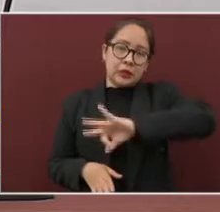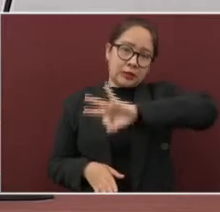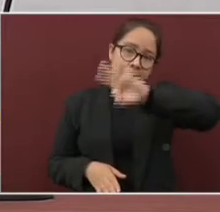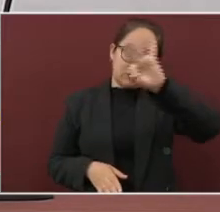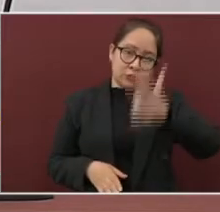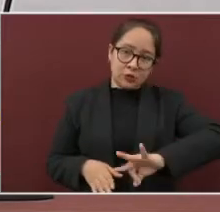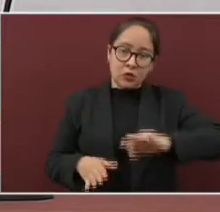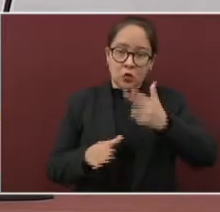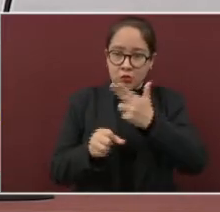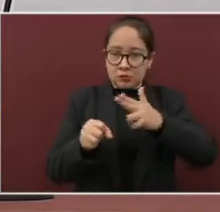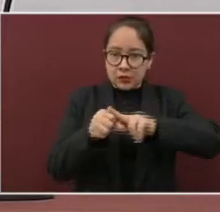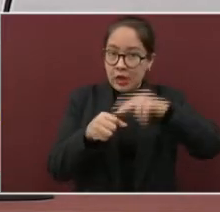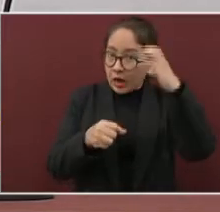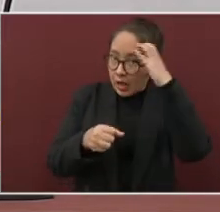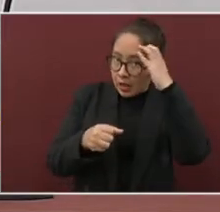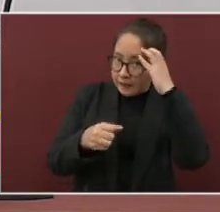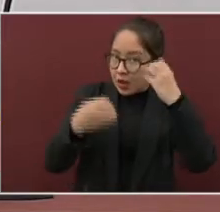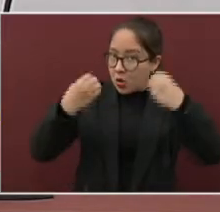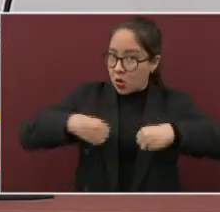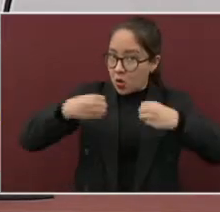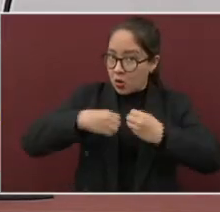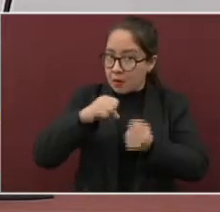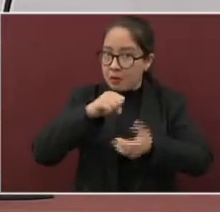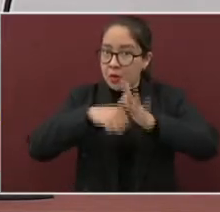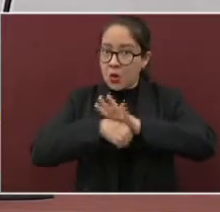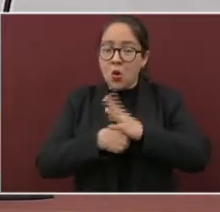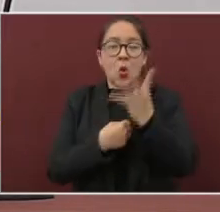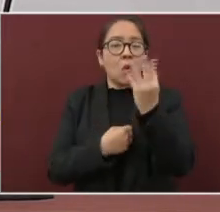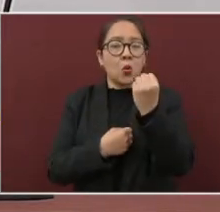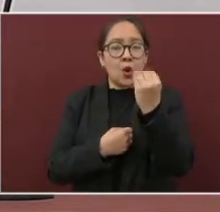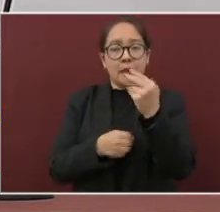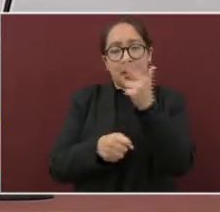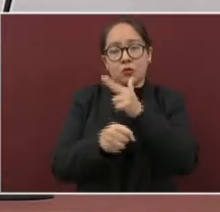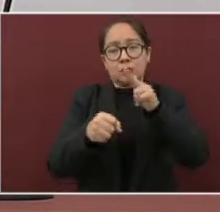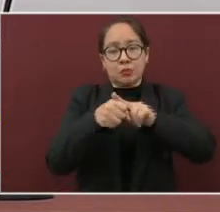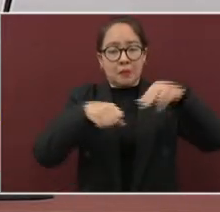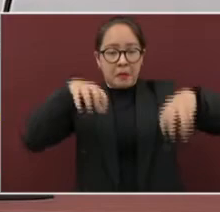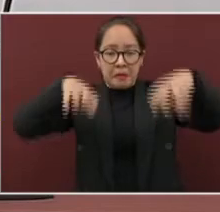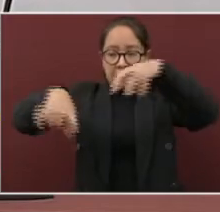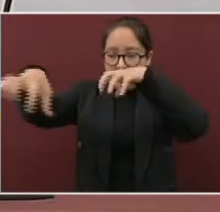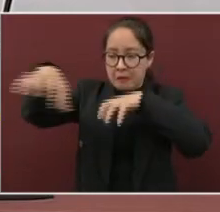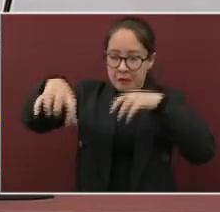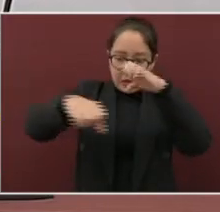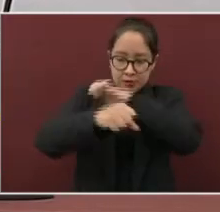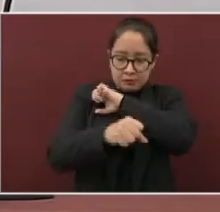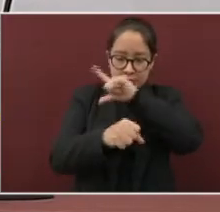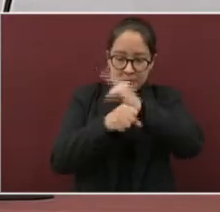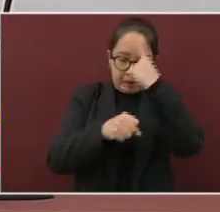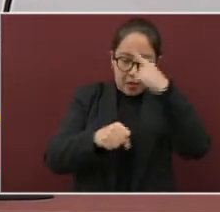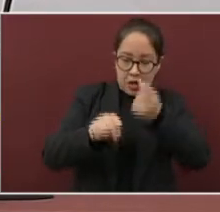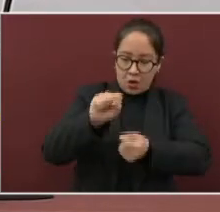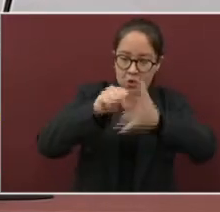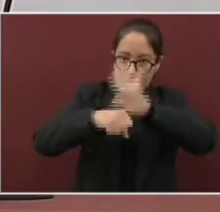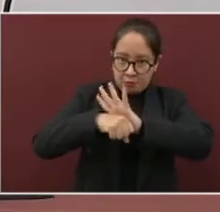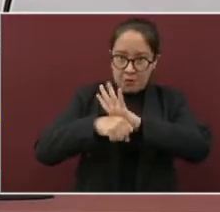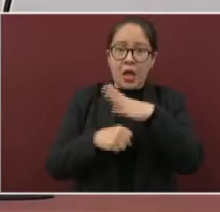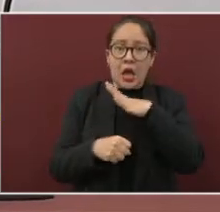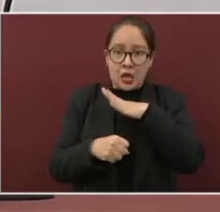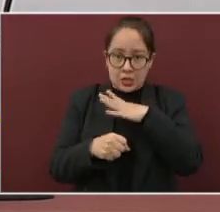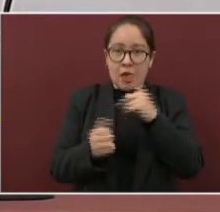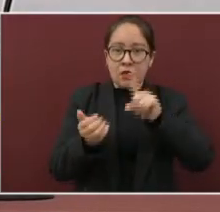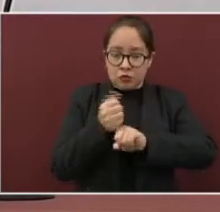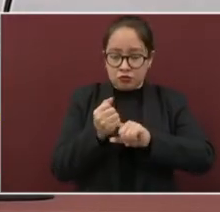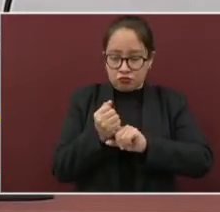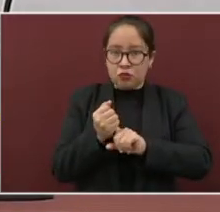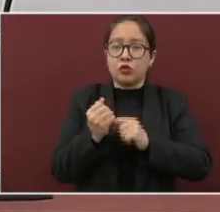ocupación hospitalaria en los nueve hospitales COVID-19 habilitados en el sistema de salud